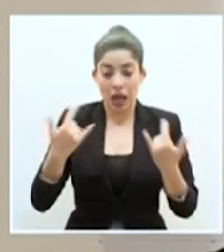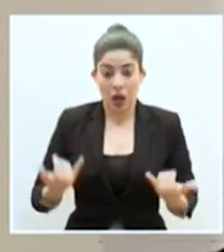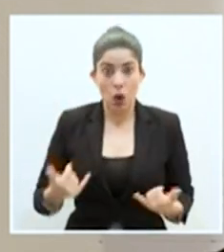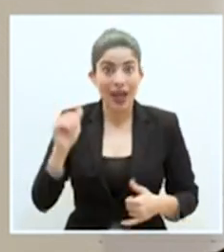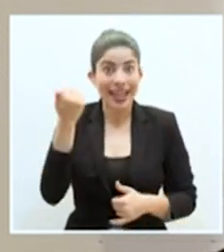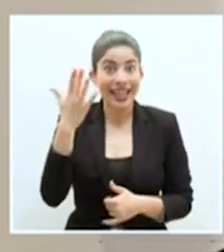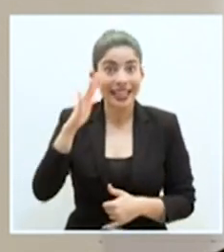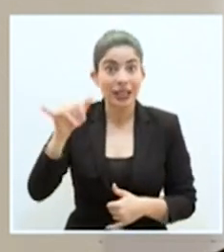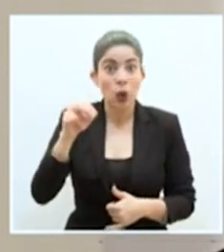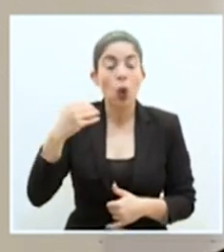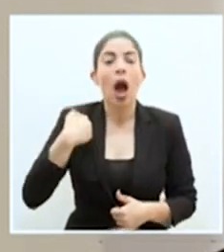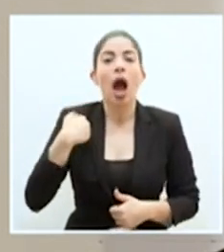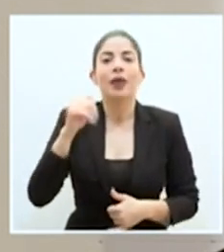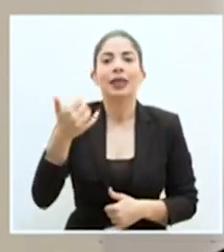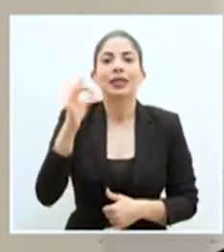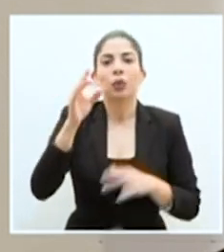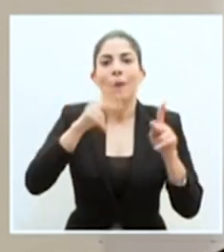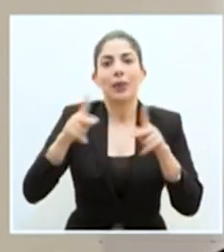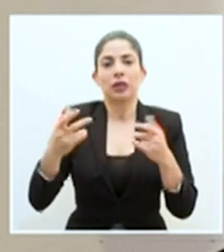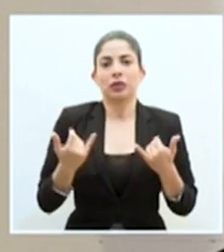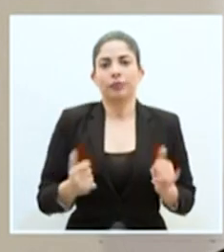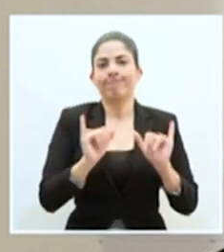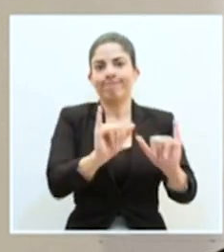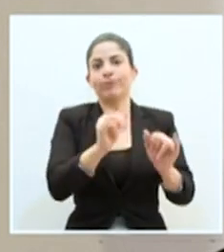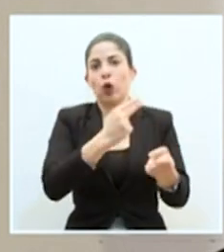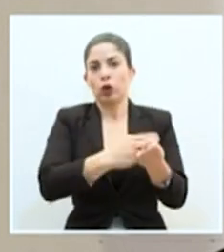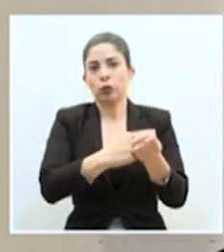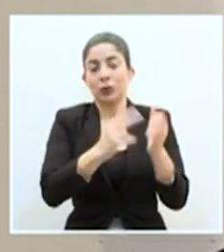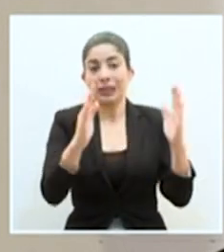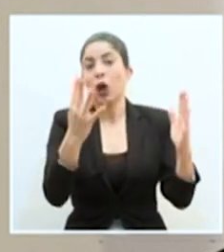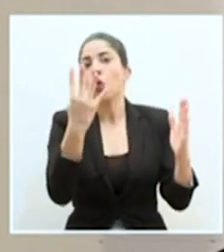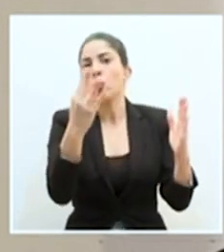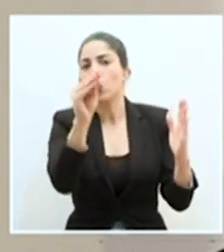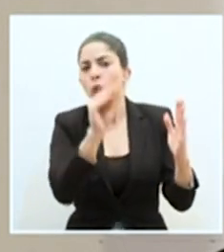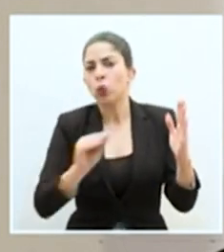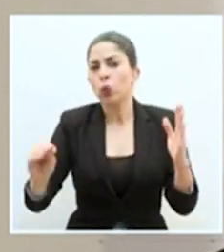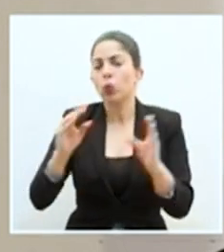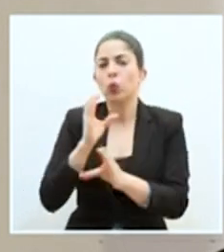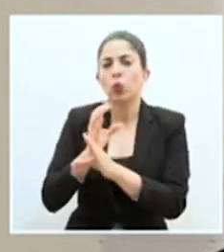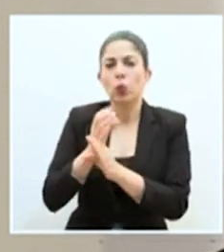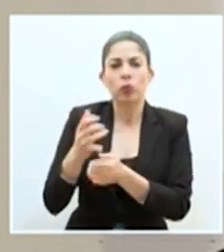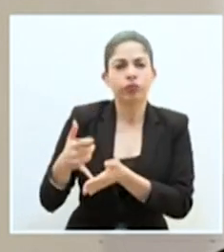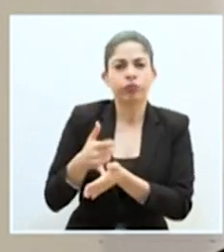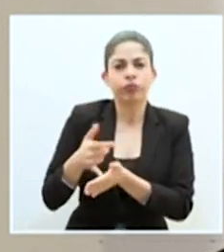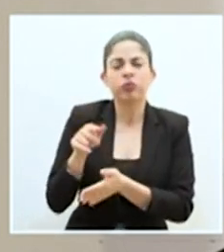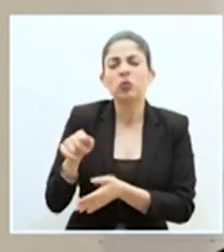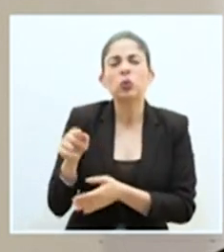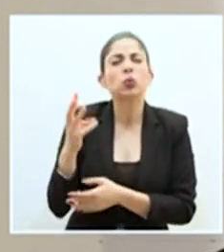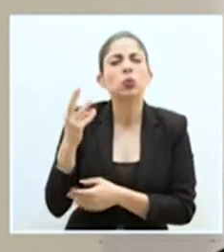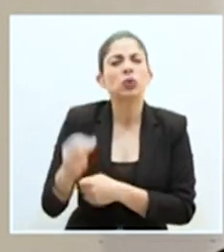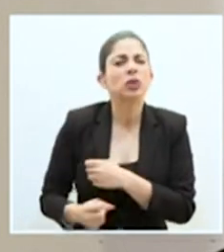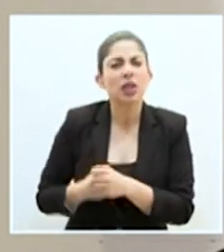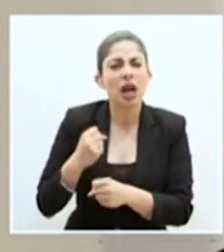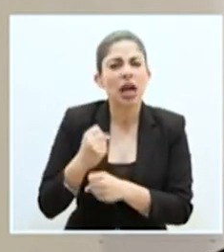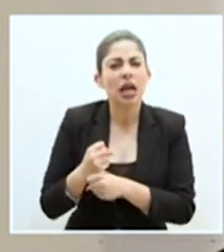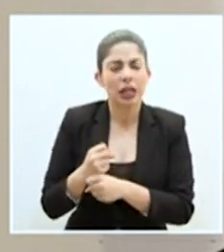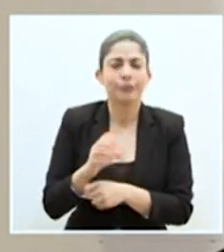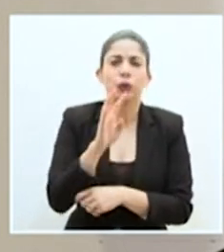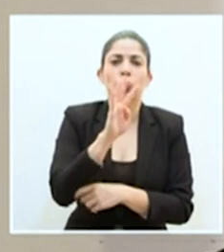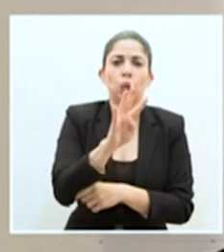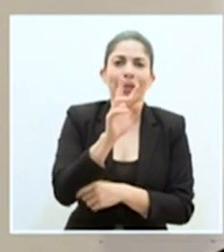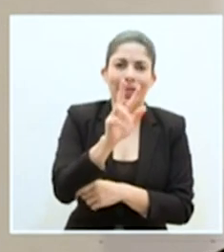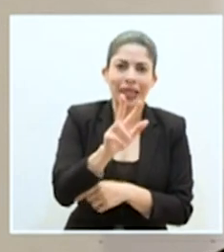15 de junio, tenemos 19 personas hospitalizadas, 4 de ellas están en cuidados intensivos y el rango de esas personas va desde los